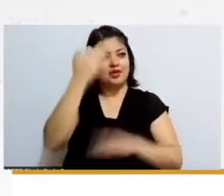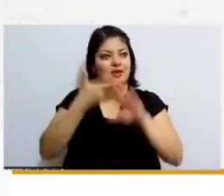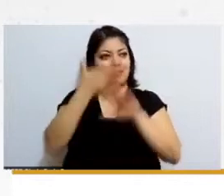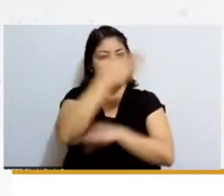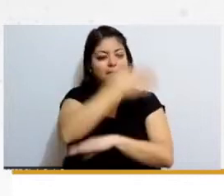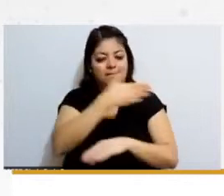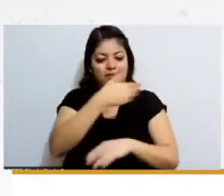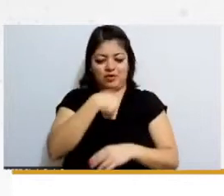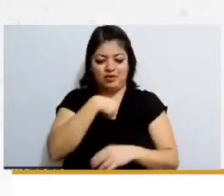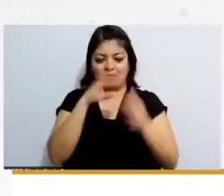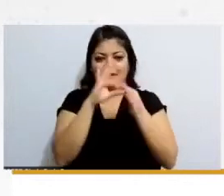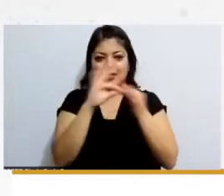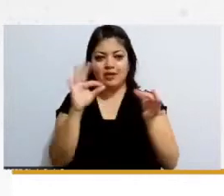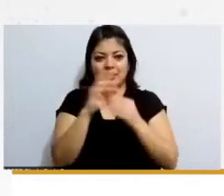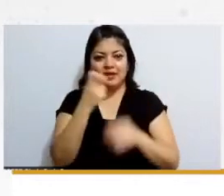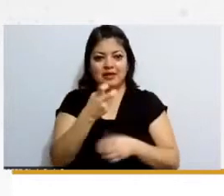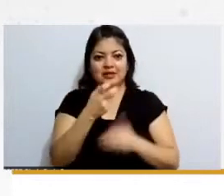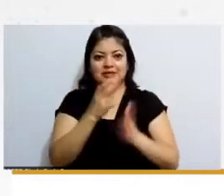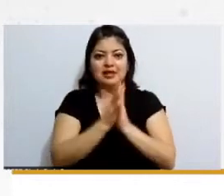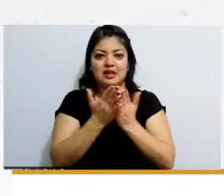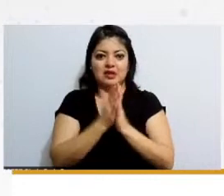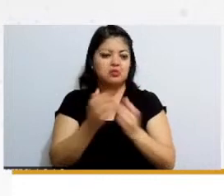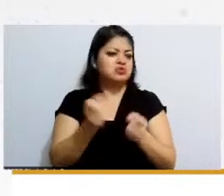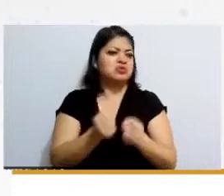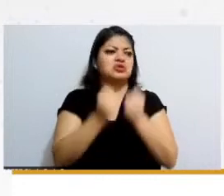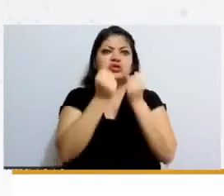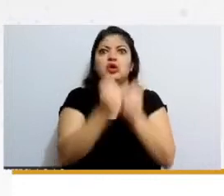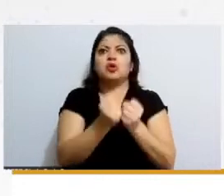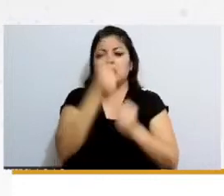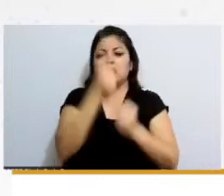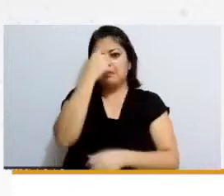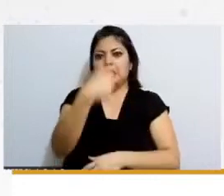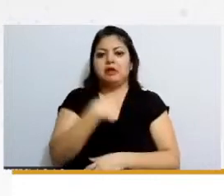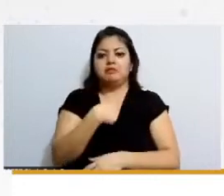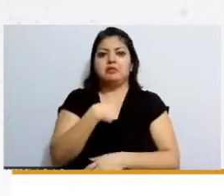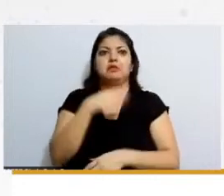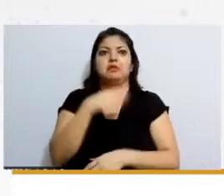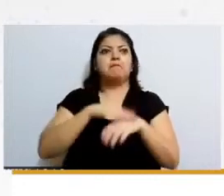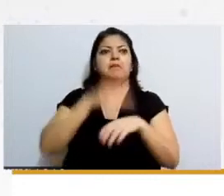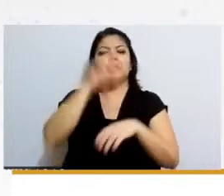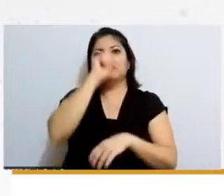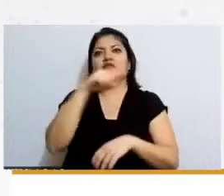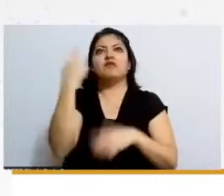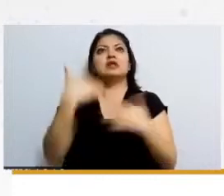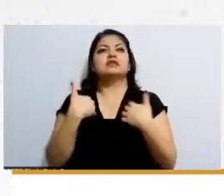libros en este momento y sería mucho más fácil para mí entender y comprender el derecho